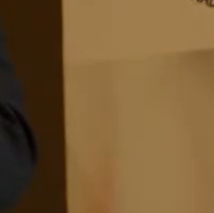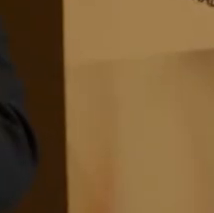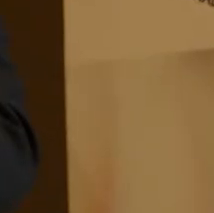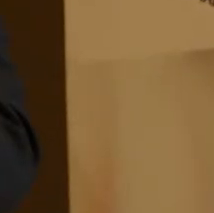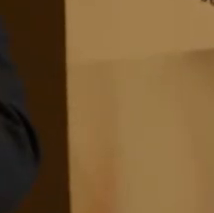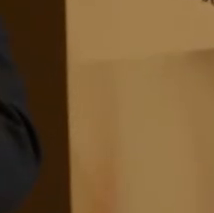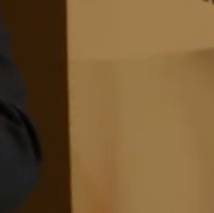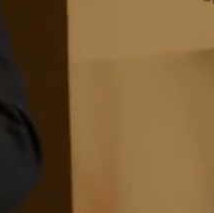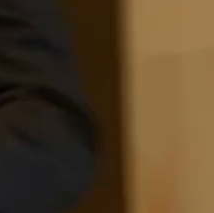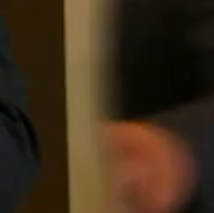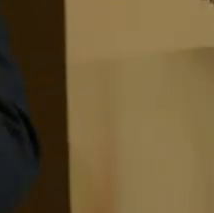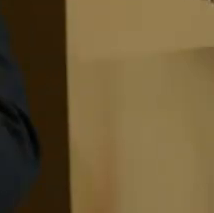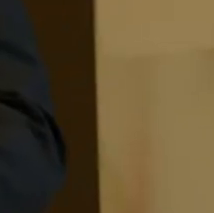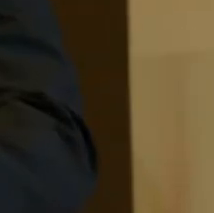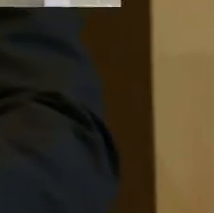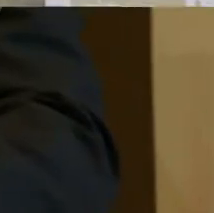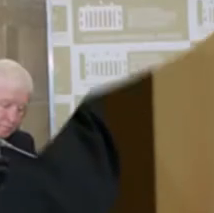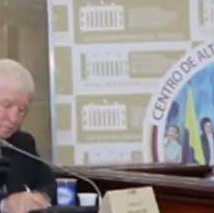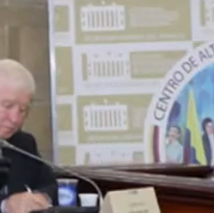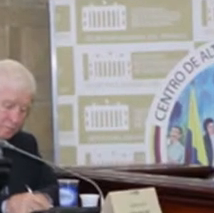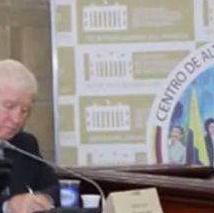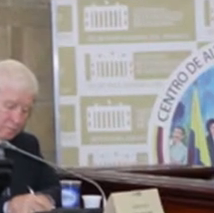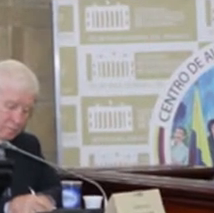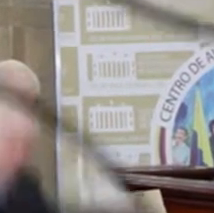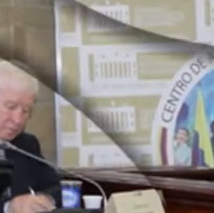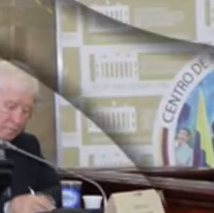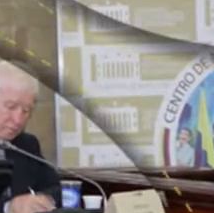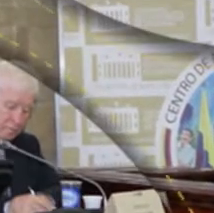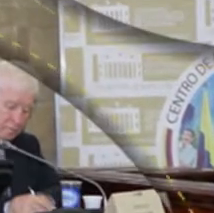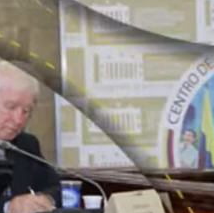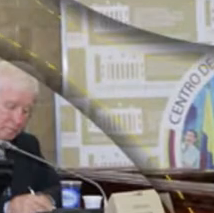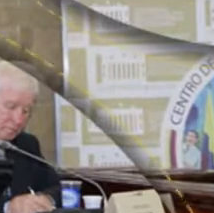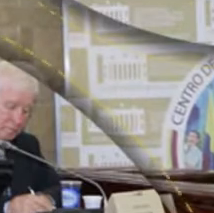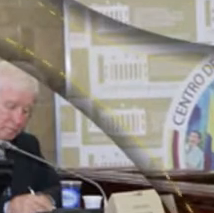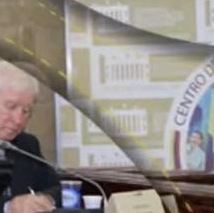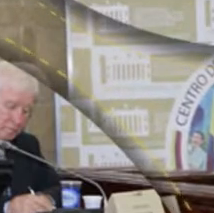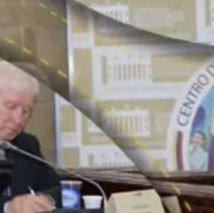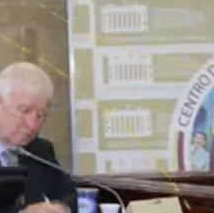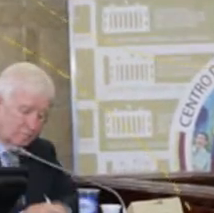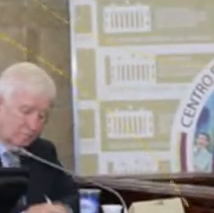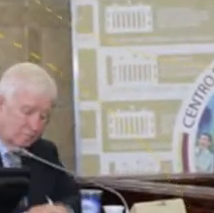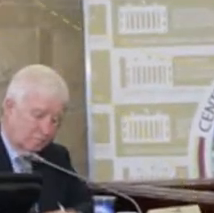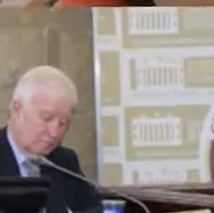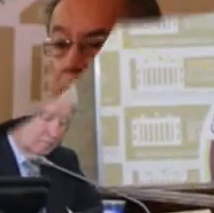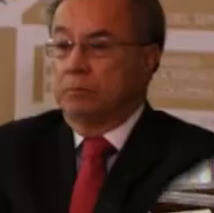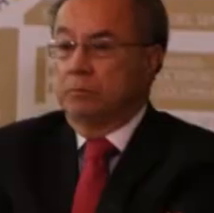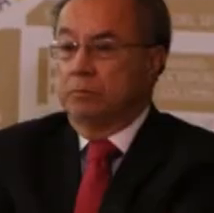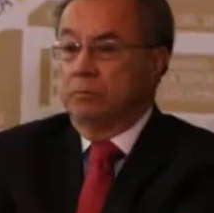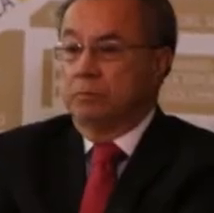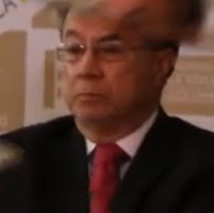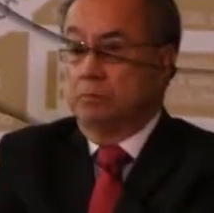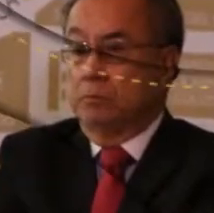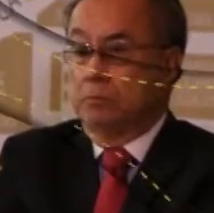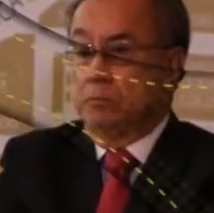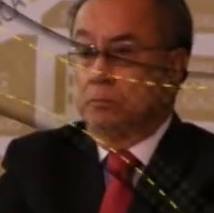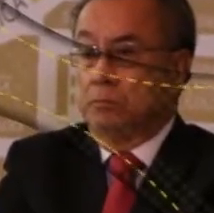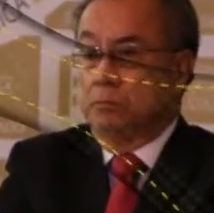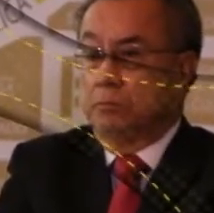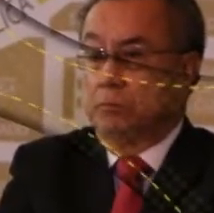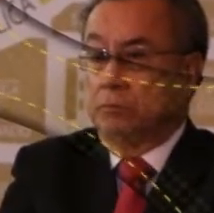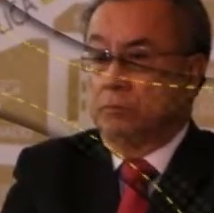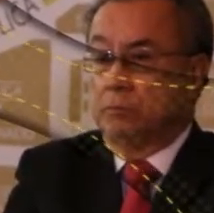El Secretario General del Senado de la República, Gregorio Eljas Pacheco, nos cuenta acerca de la creación y las líneas de